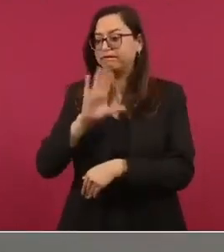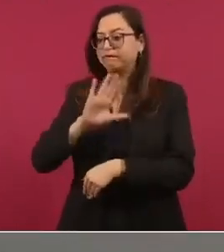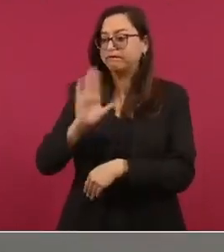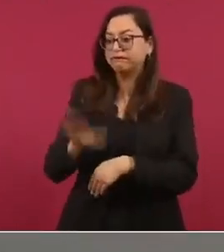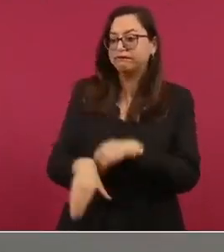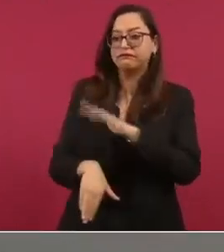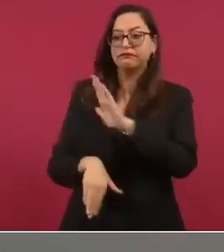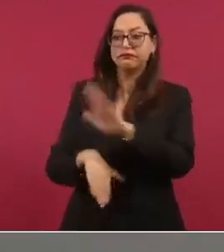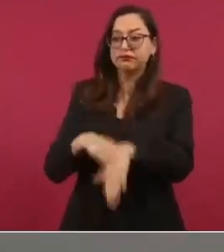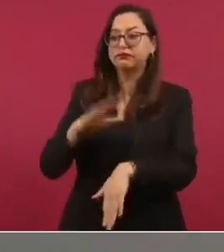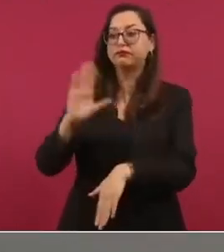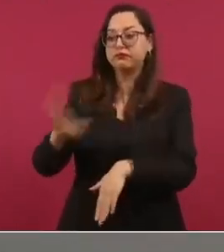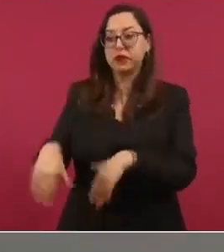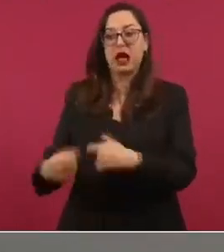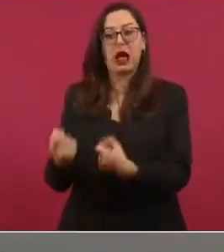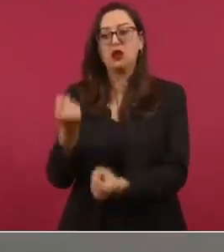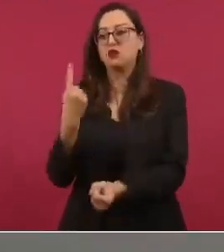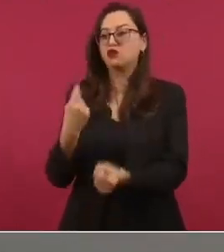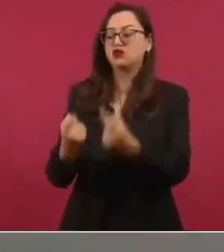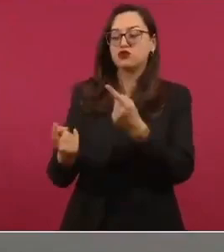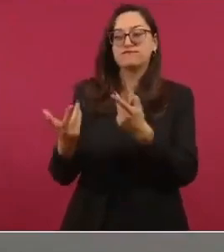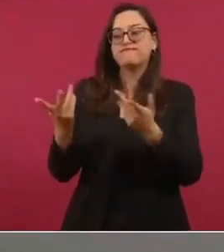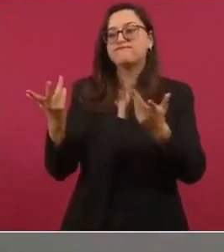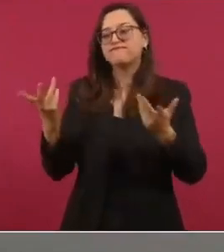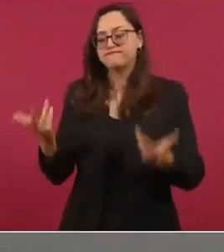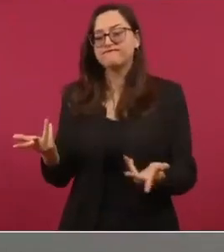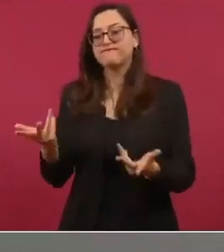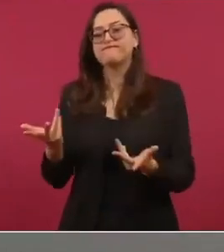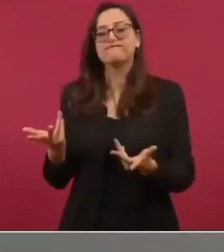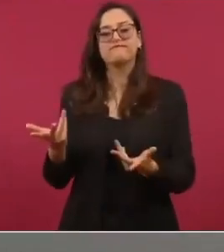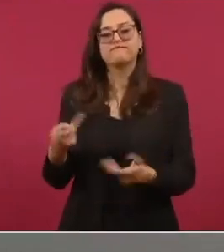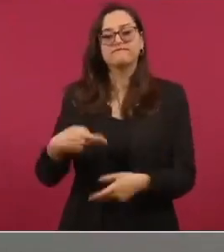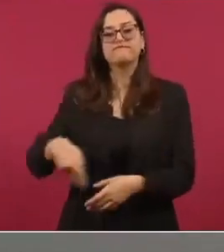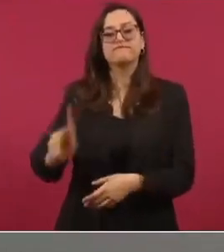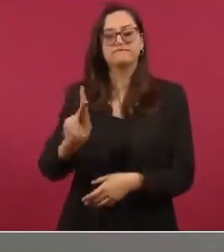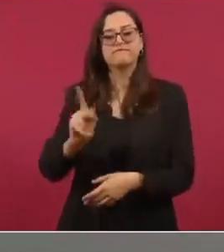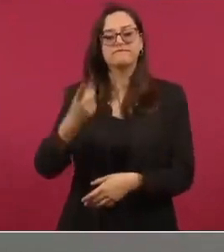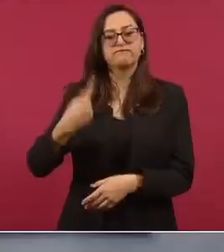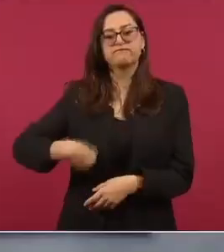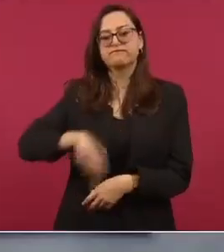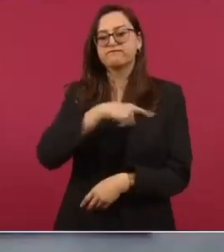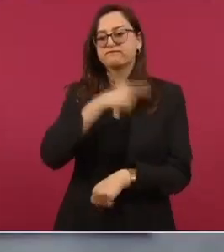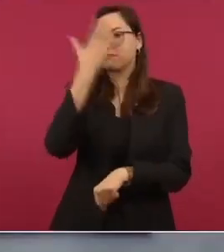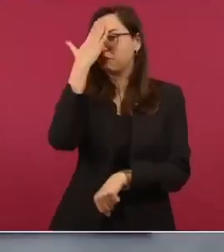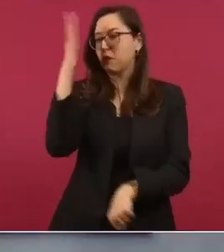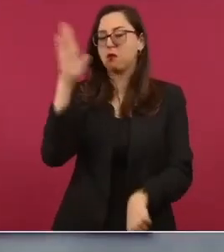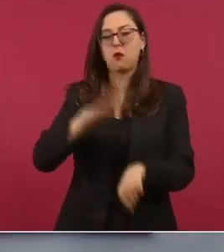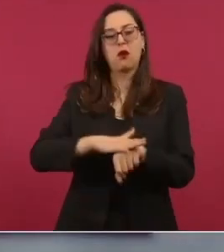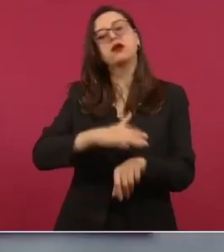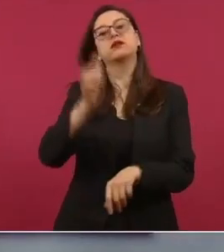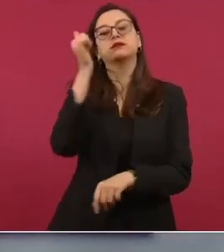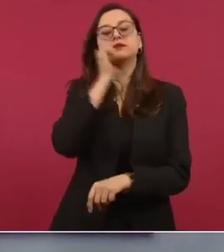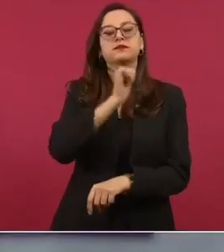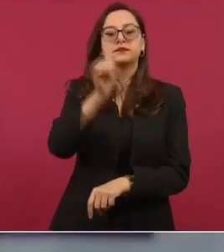repito, siempre van a estar con nosotros.